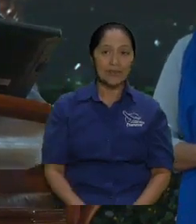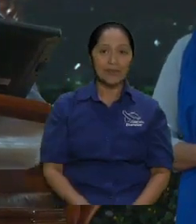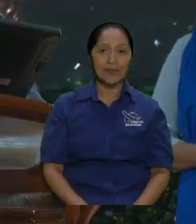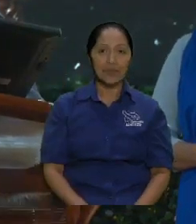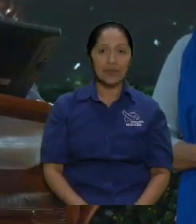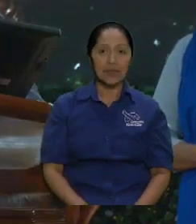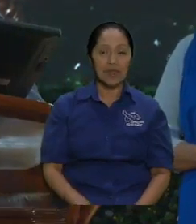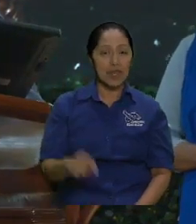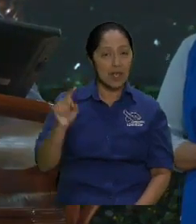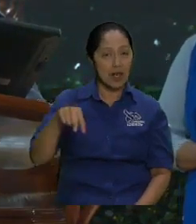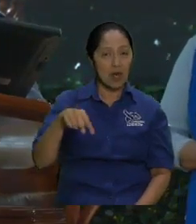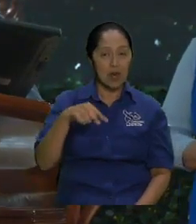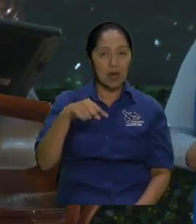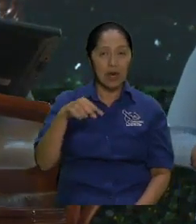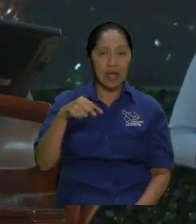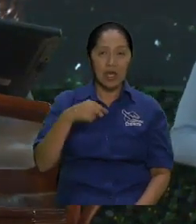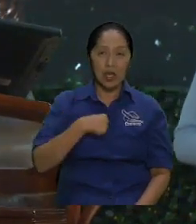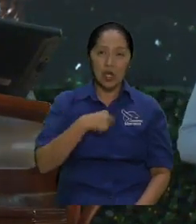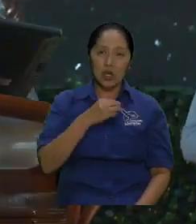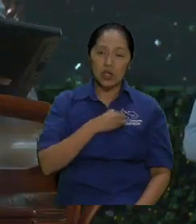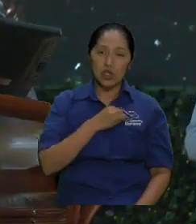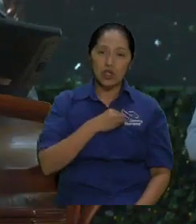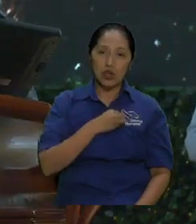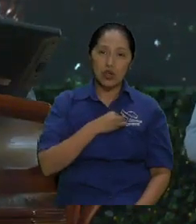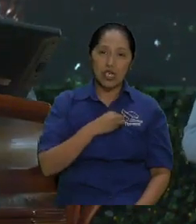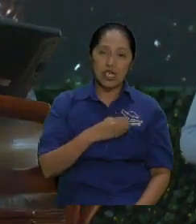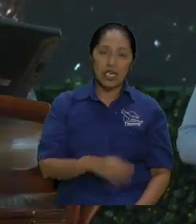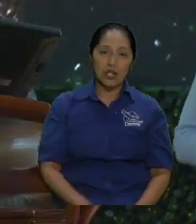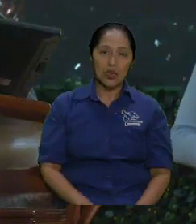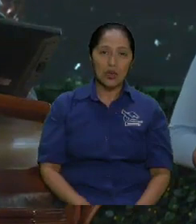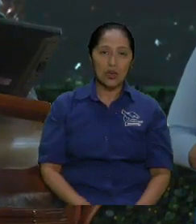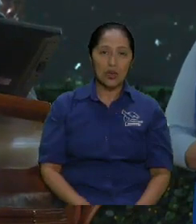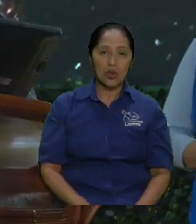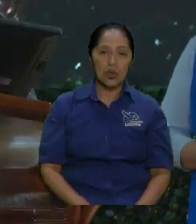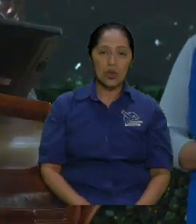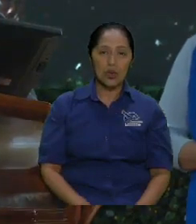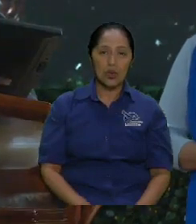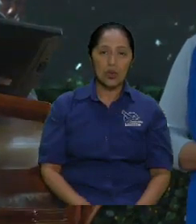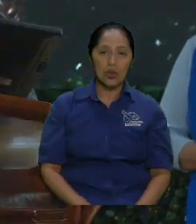yo quisiera que le diéramos una profecía aquí a los hermanos